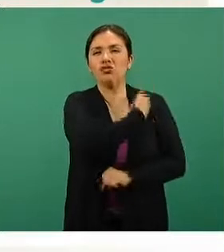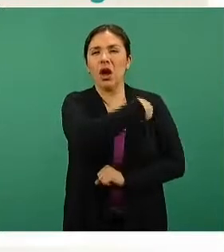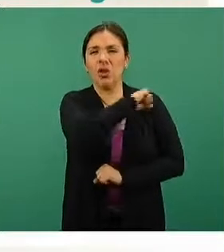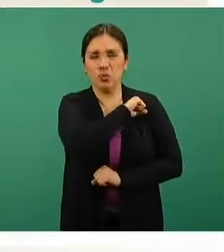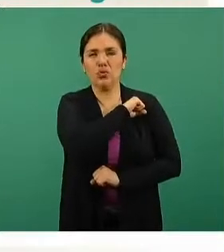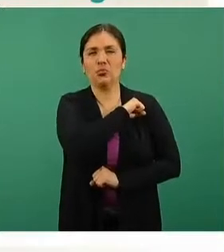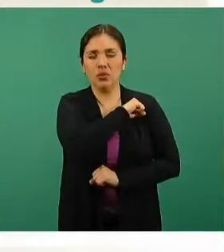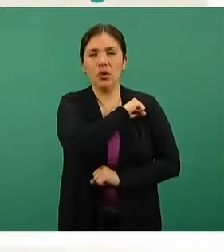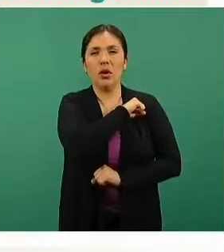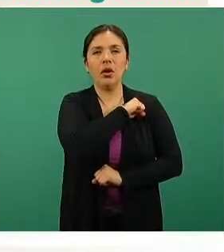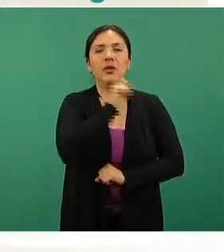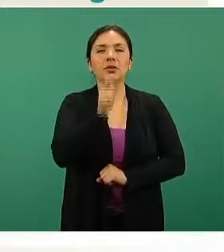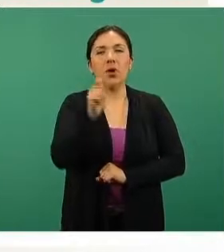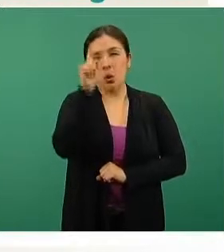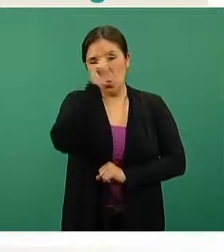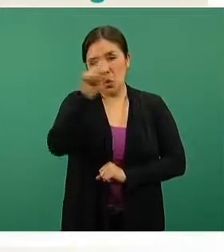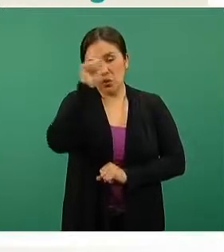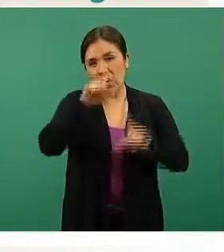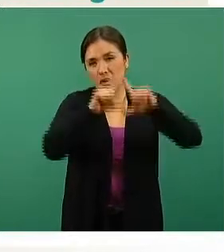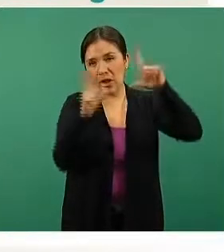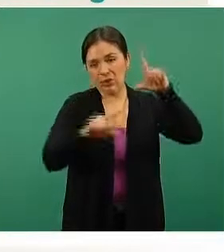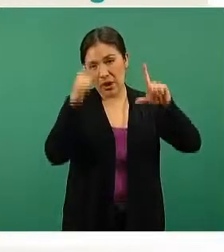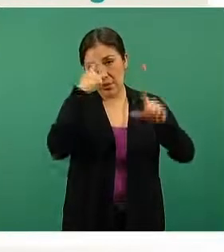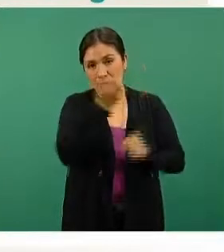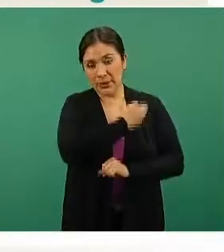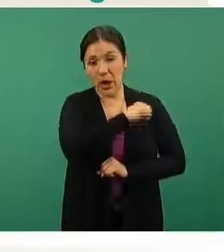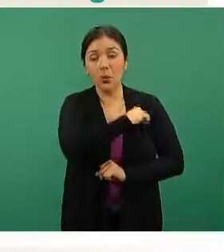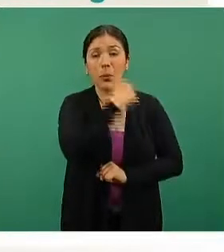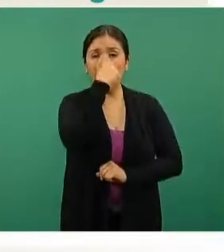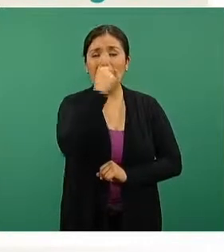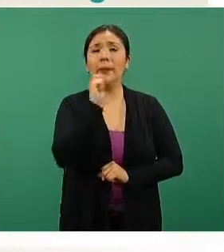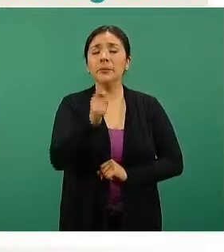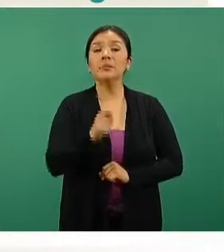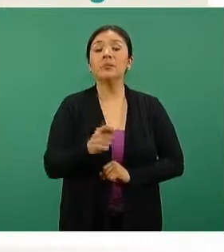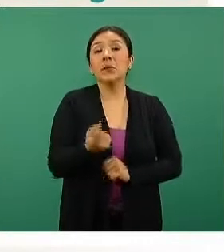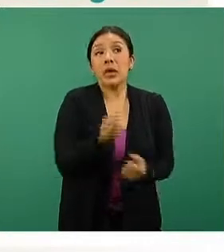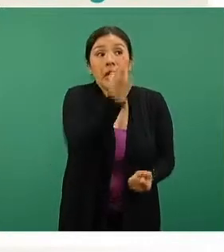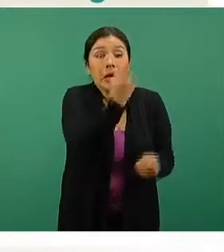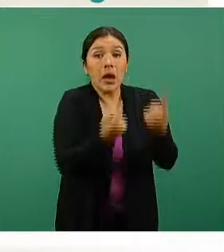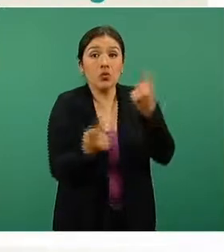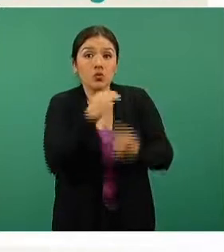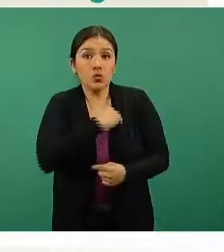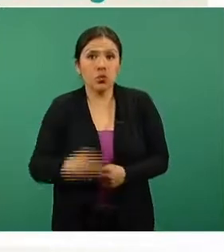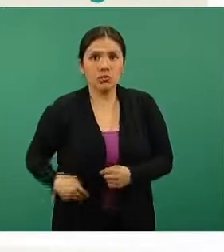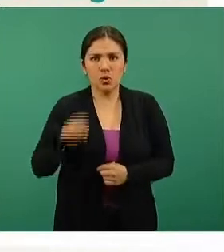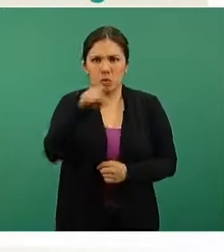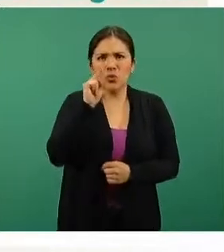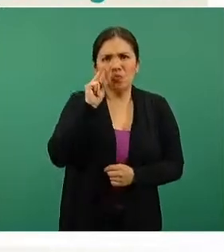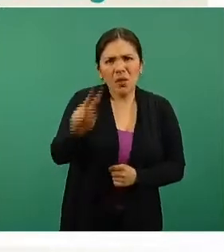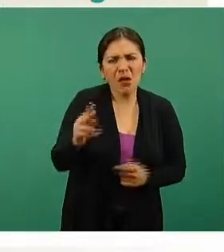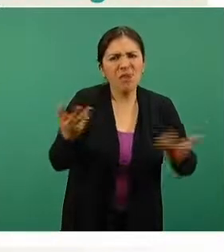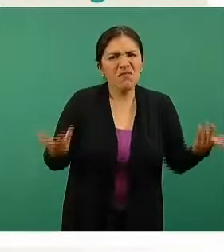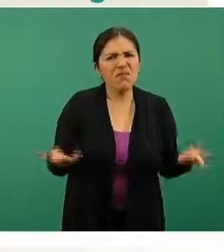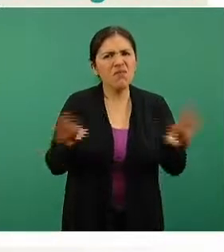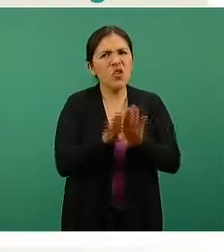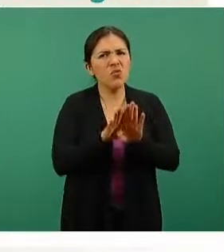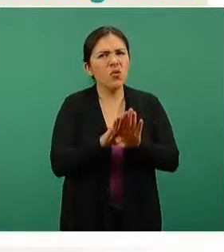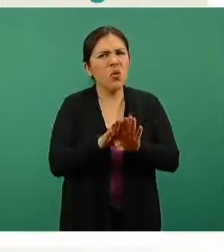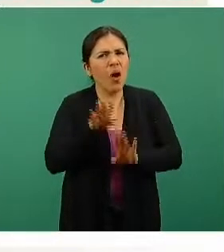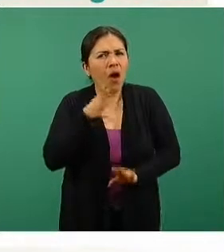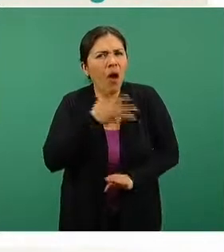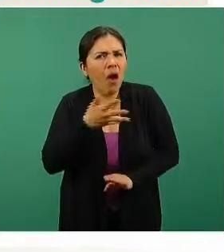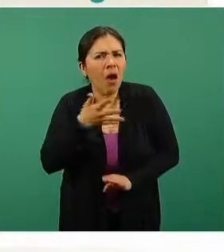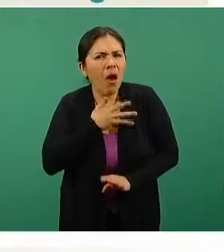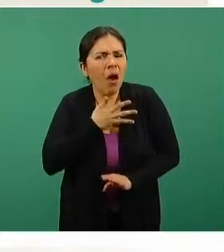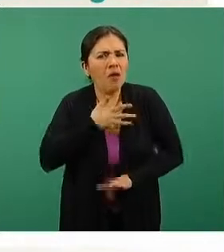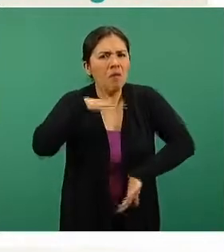Pública del Consejo Nacional de Salud. Y es, en algunos municipios verán que hay una superficie